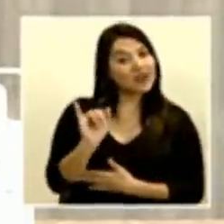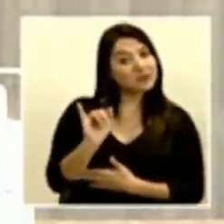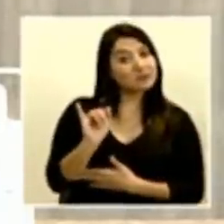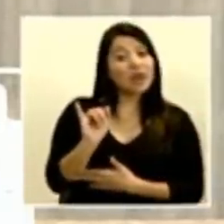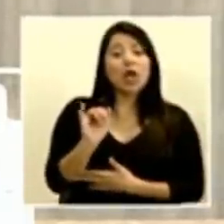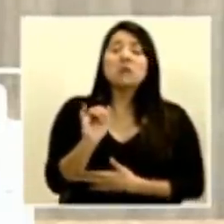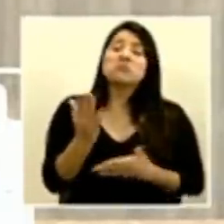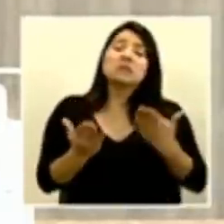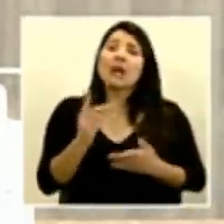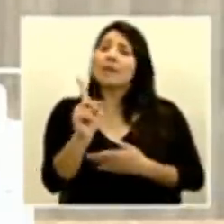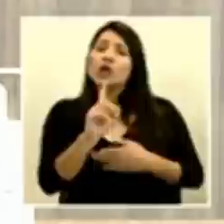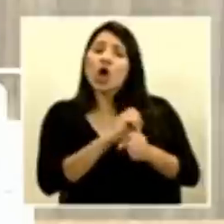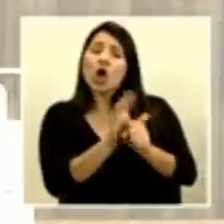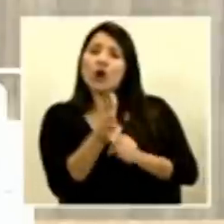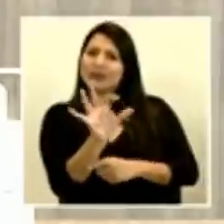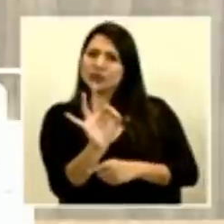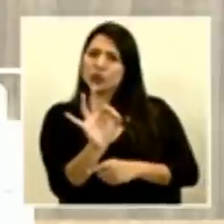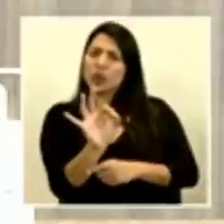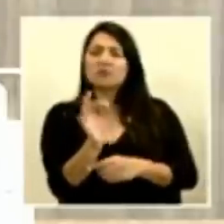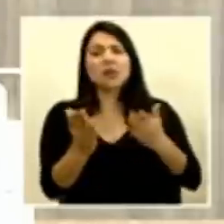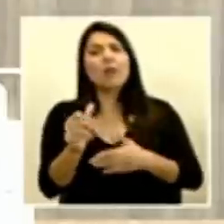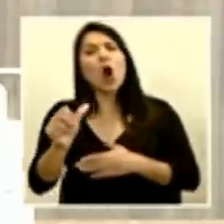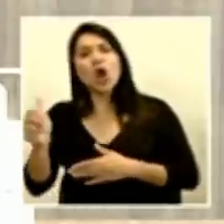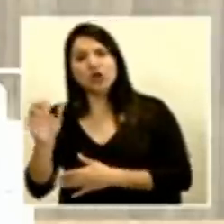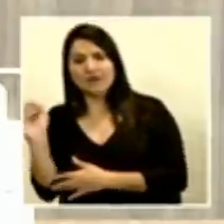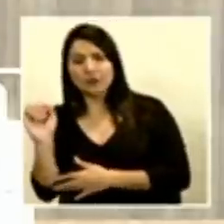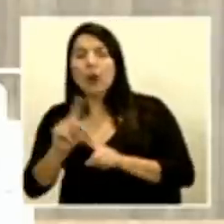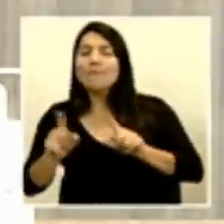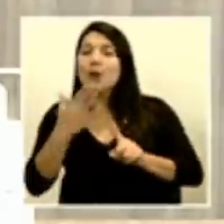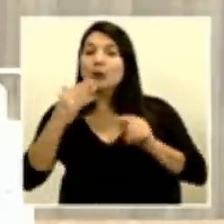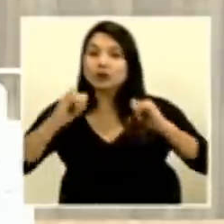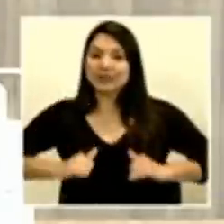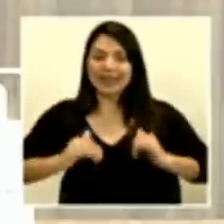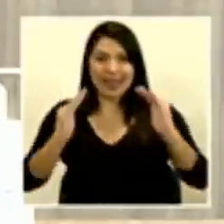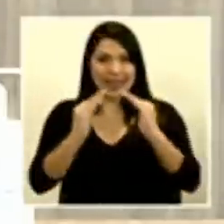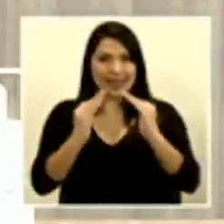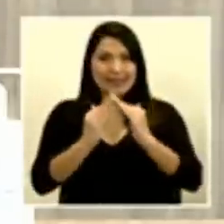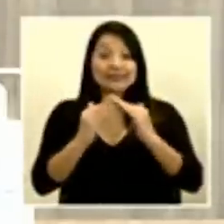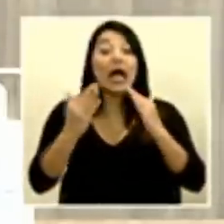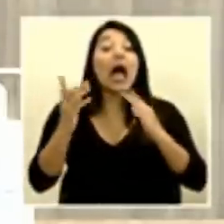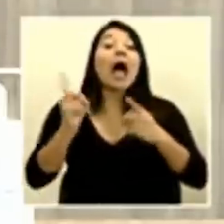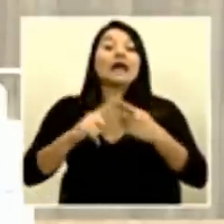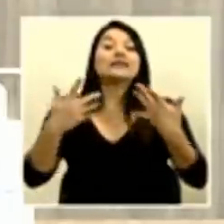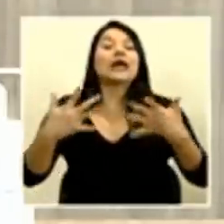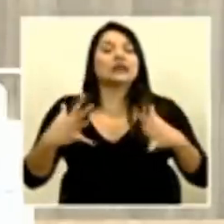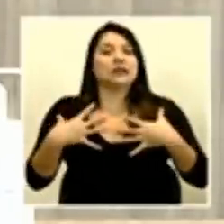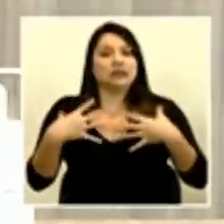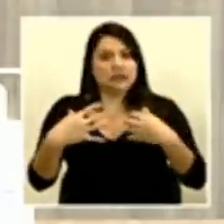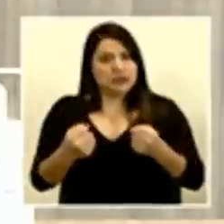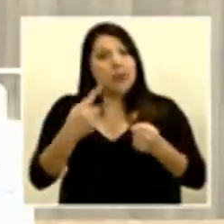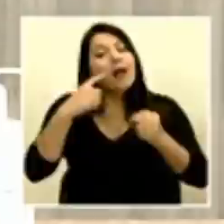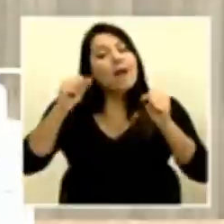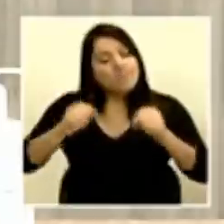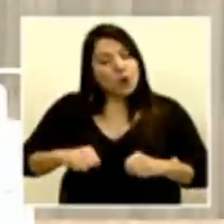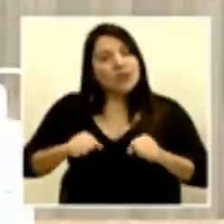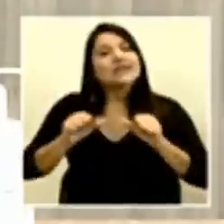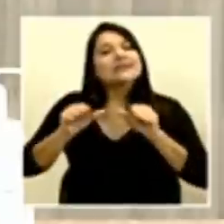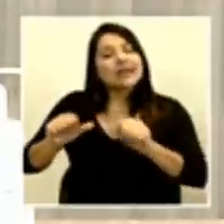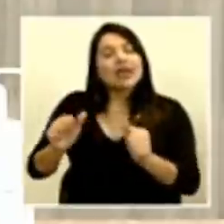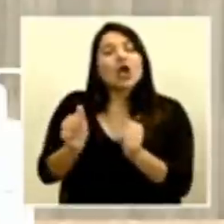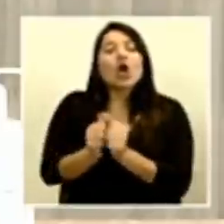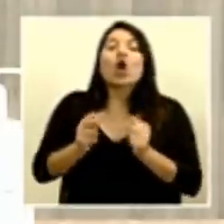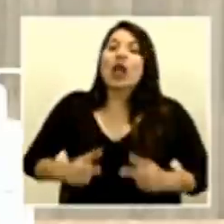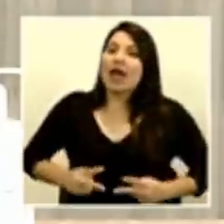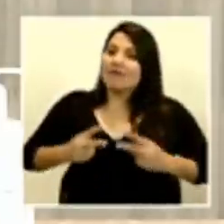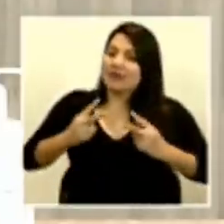dicho que esas personas tienen que mantenerse en la casa mientras pasan ese periodo agudo de infección para poder retomar su vida eventualmente social, que en este